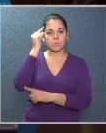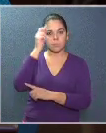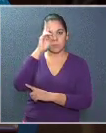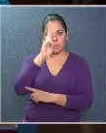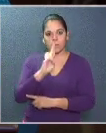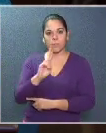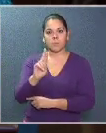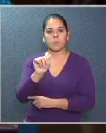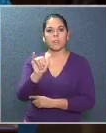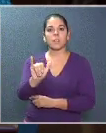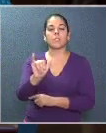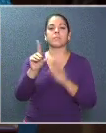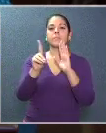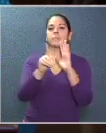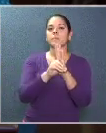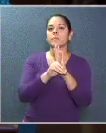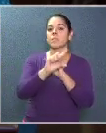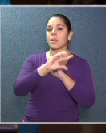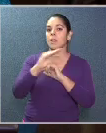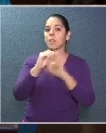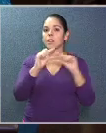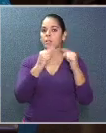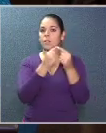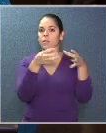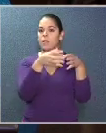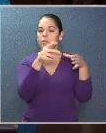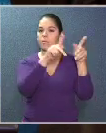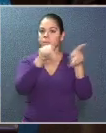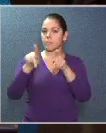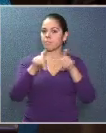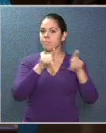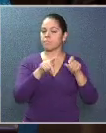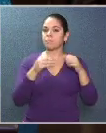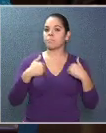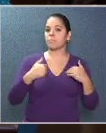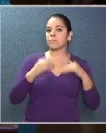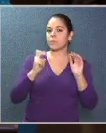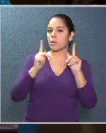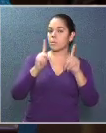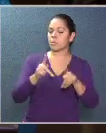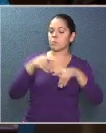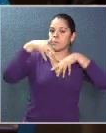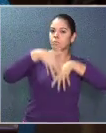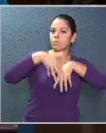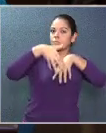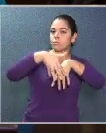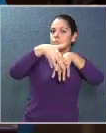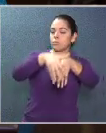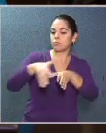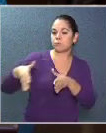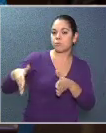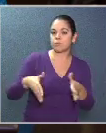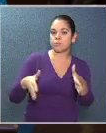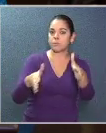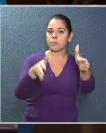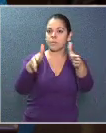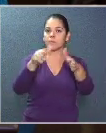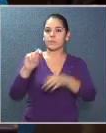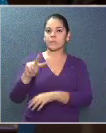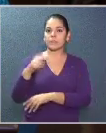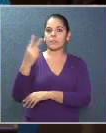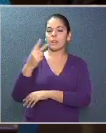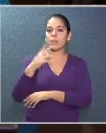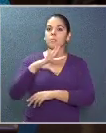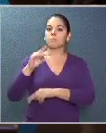respetuoso de ese derecho y el grupo de manifestantes tuvo la oportunidad de marchar a lo largo de la Avenida Segunda